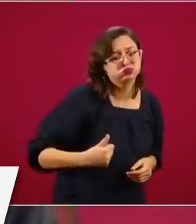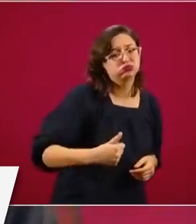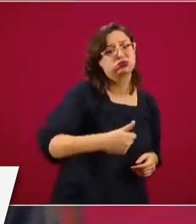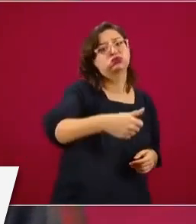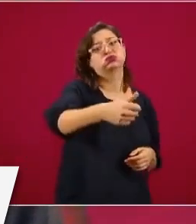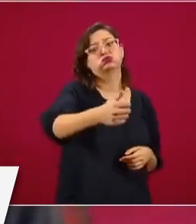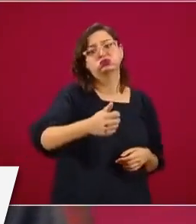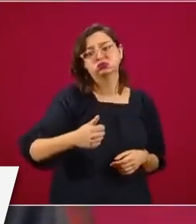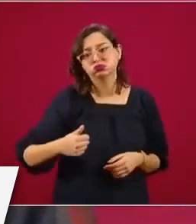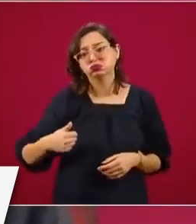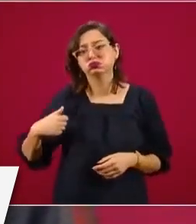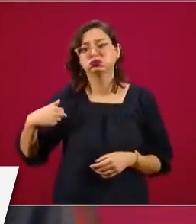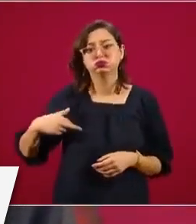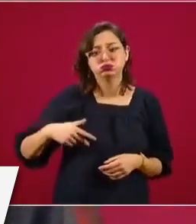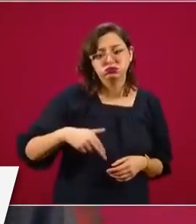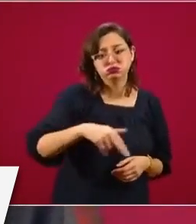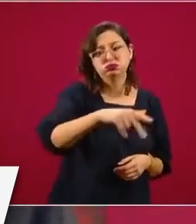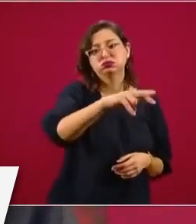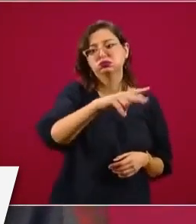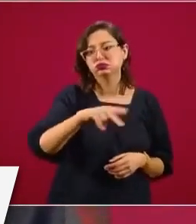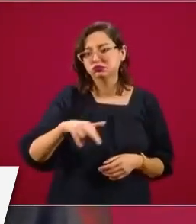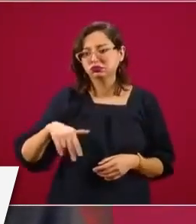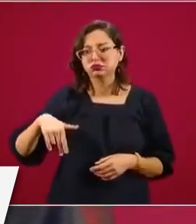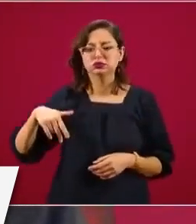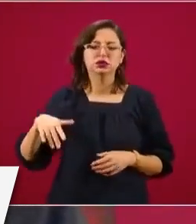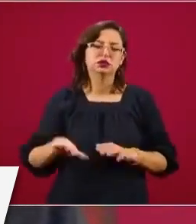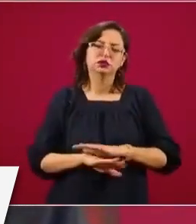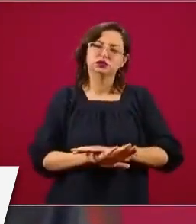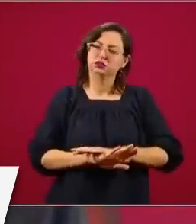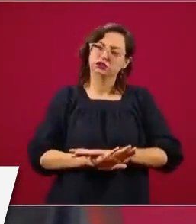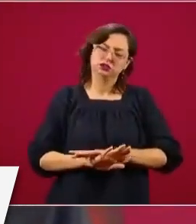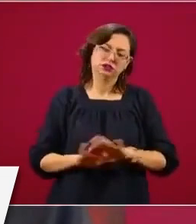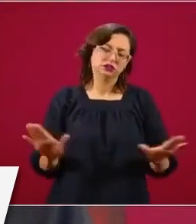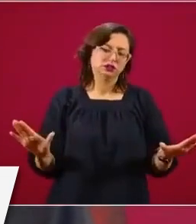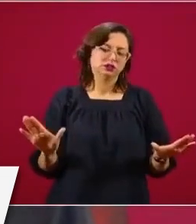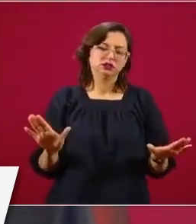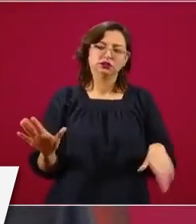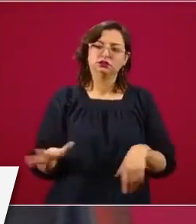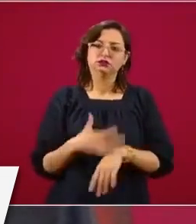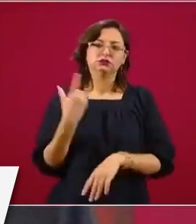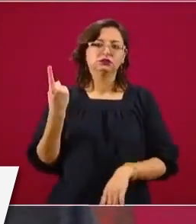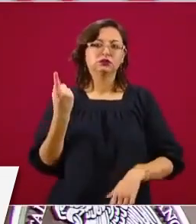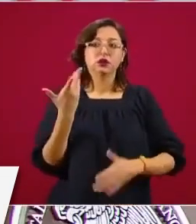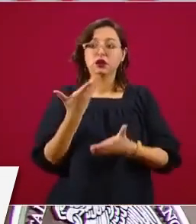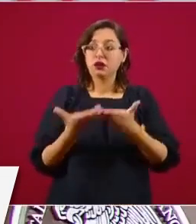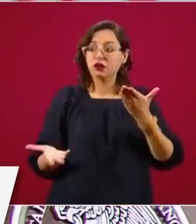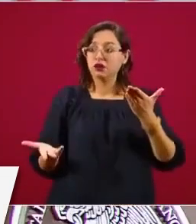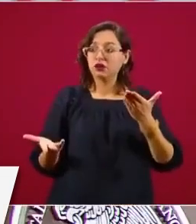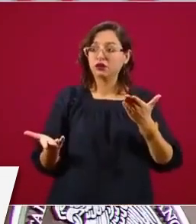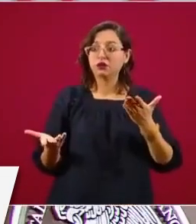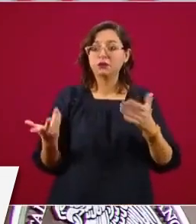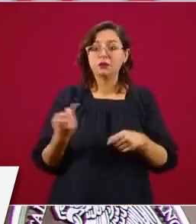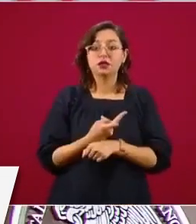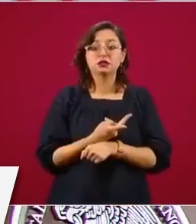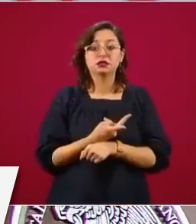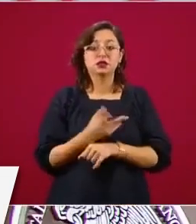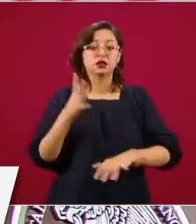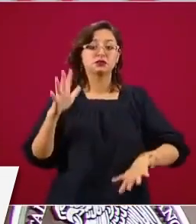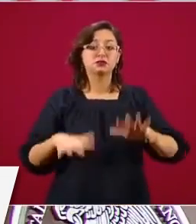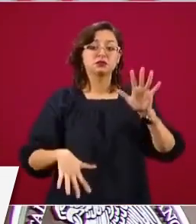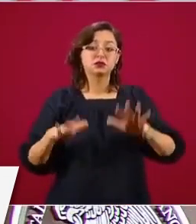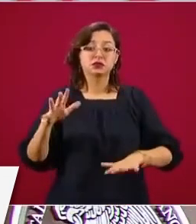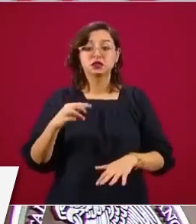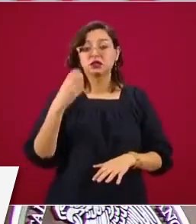tanto, porque ahora tienen que a veces tardar hasta